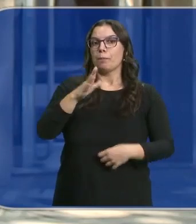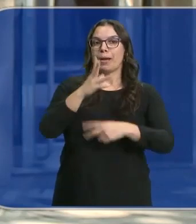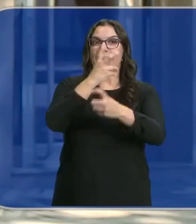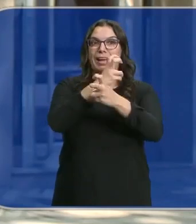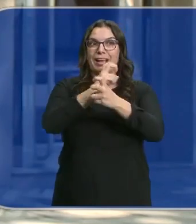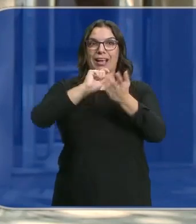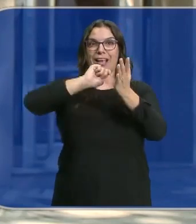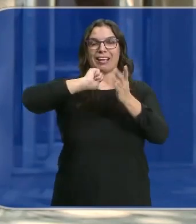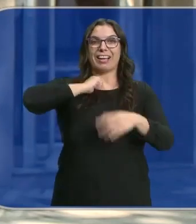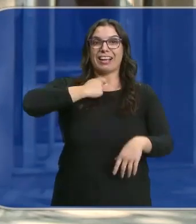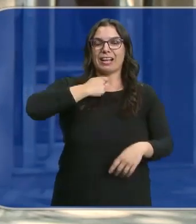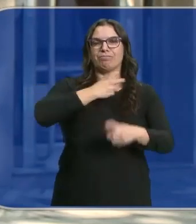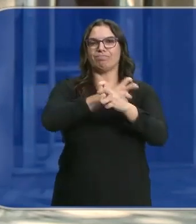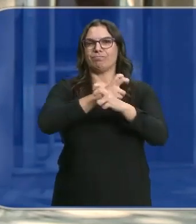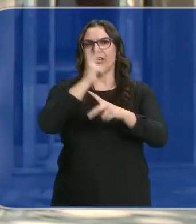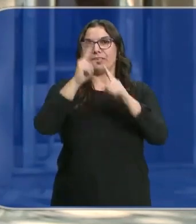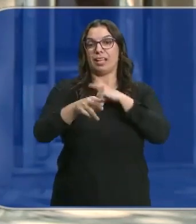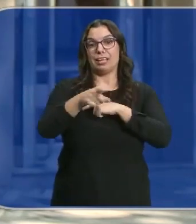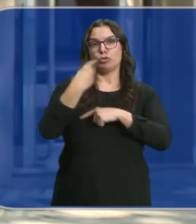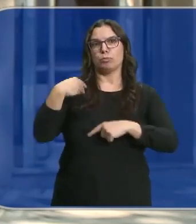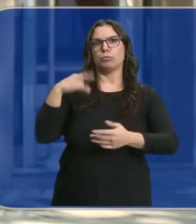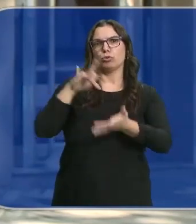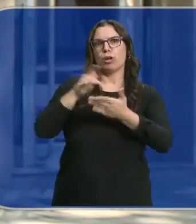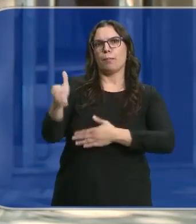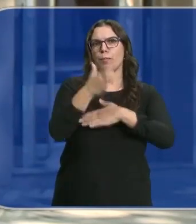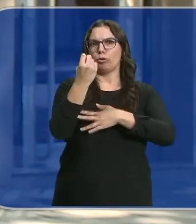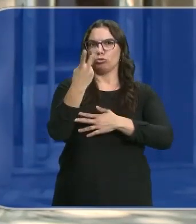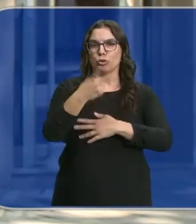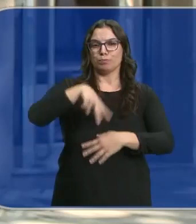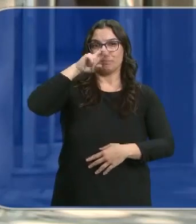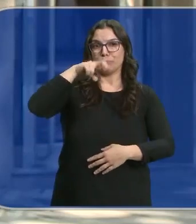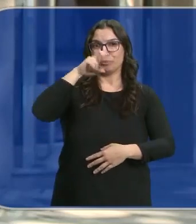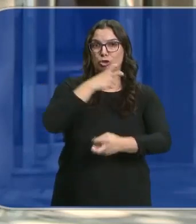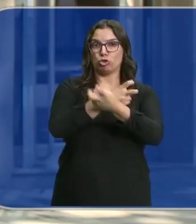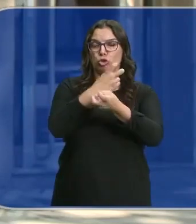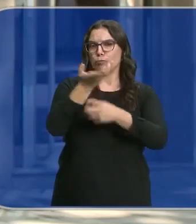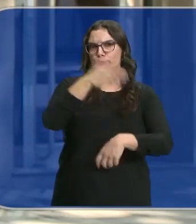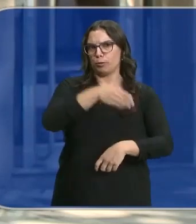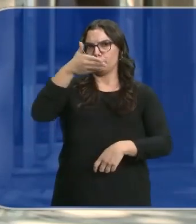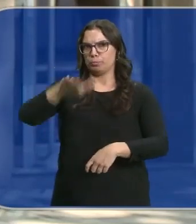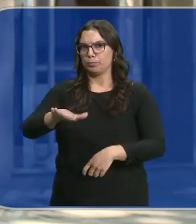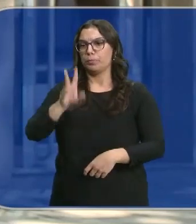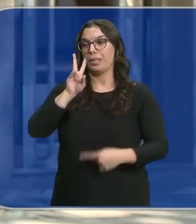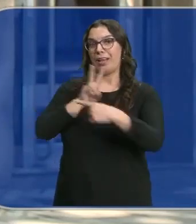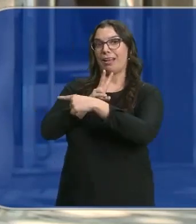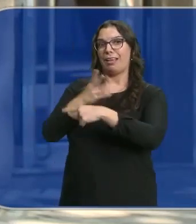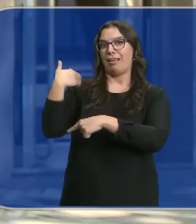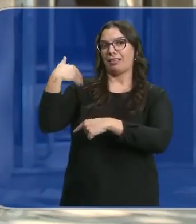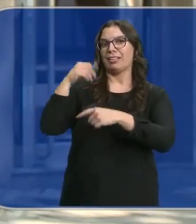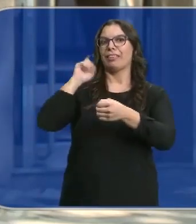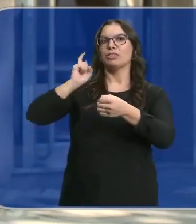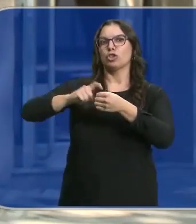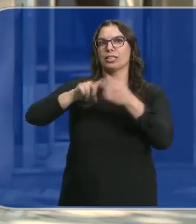tóxico que emite el fuego. Eso fue lo que le ocurrió a los dos bomberos que aquí, donde se encontraba la discoteca 77, fallecieron. Accedieron